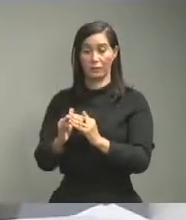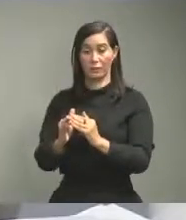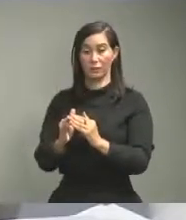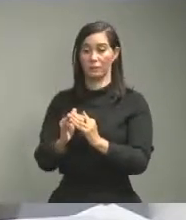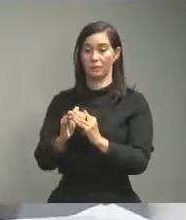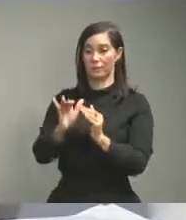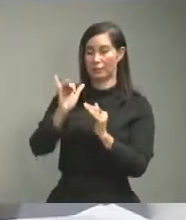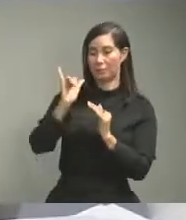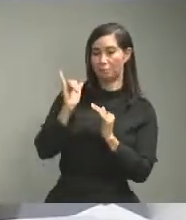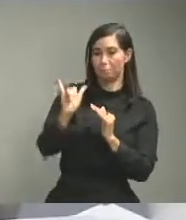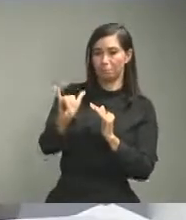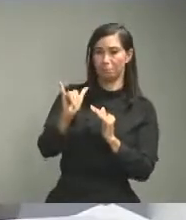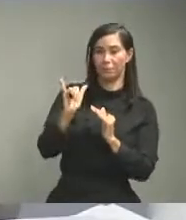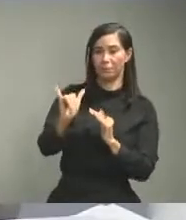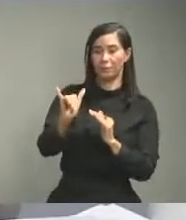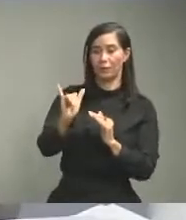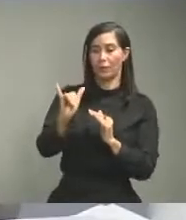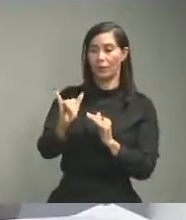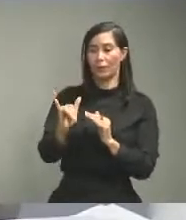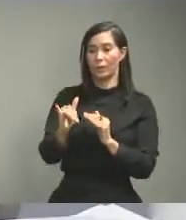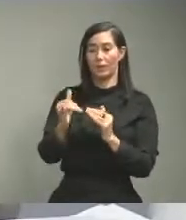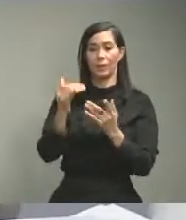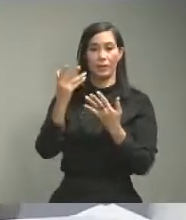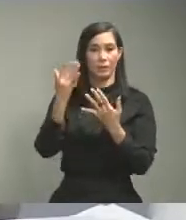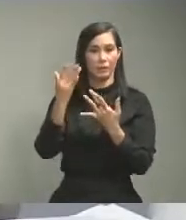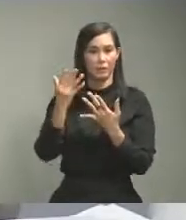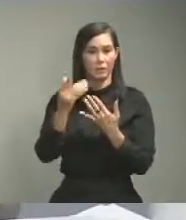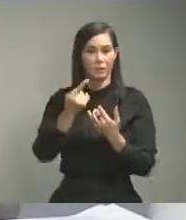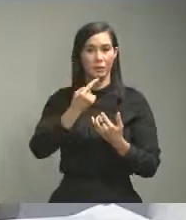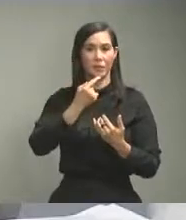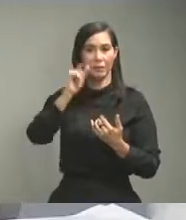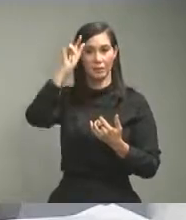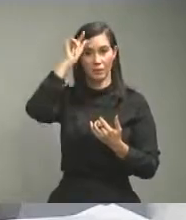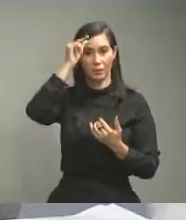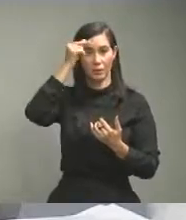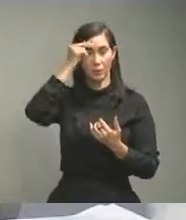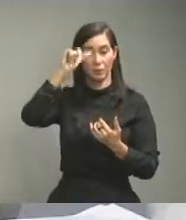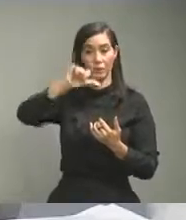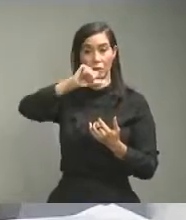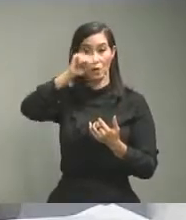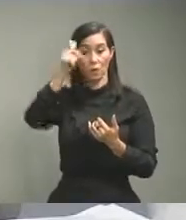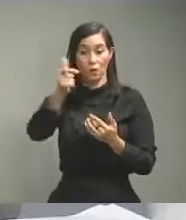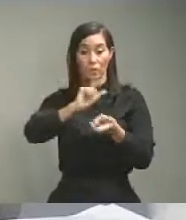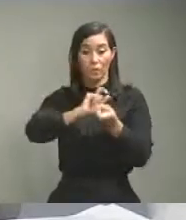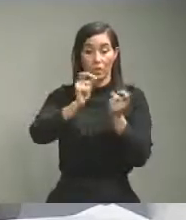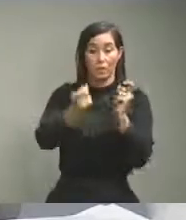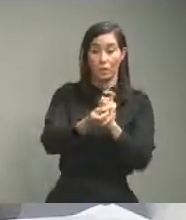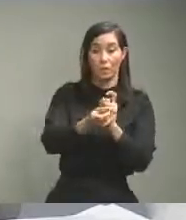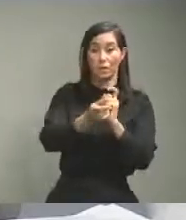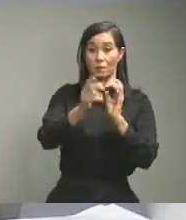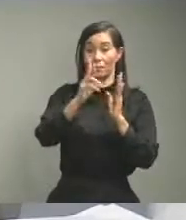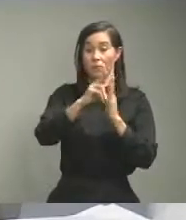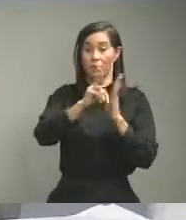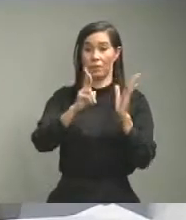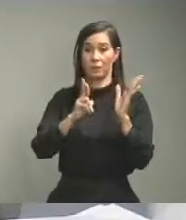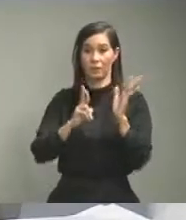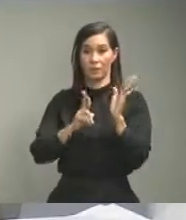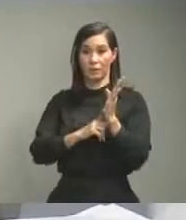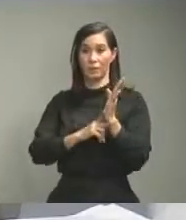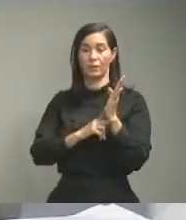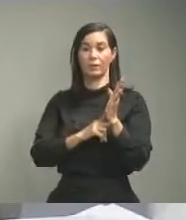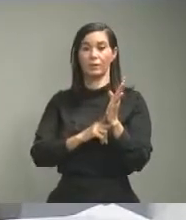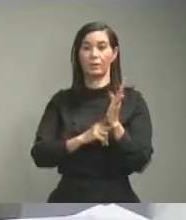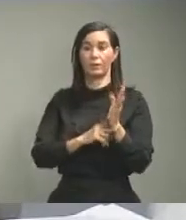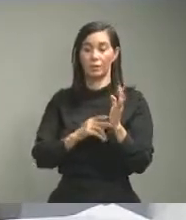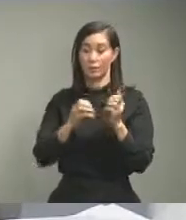hasta tanto el gobierno nacional tome nuevas medidas en relación al